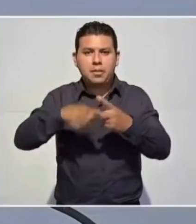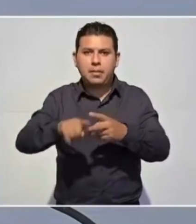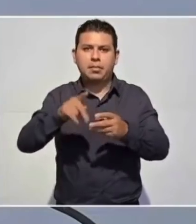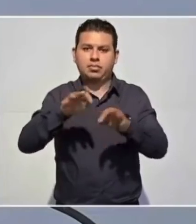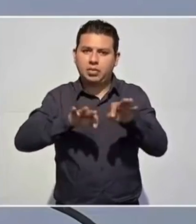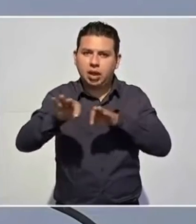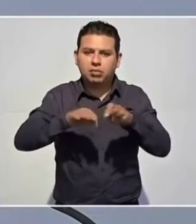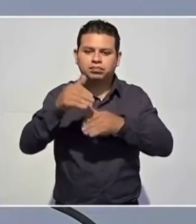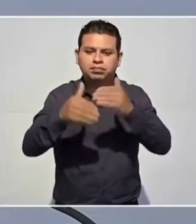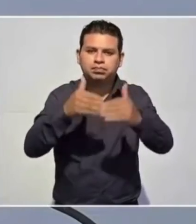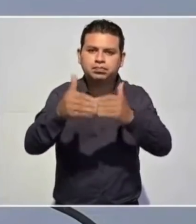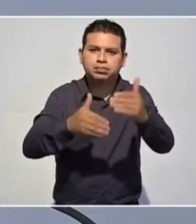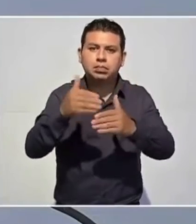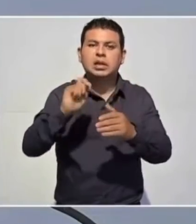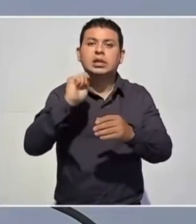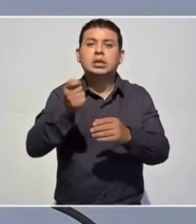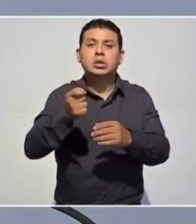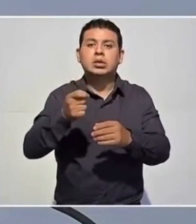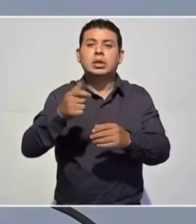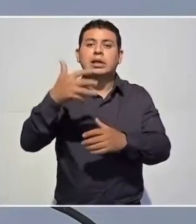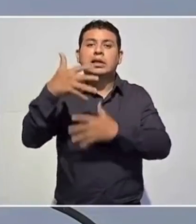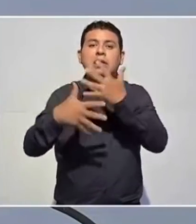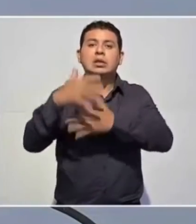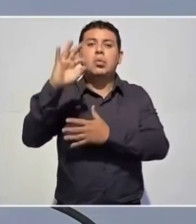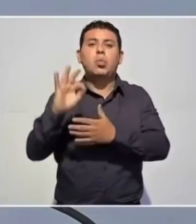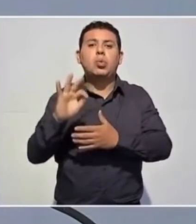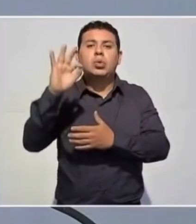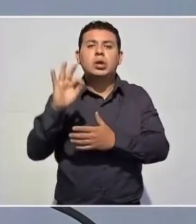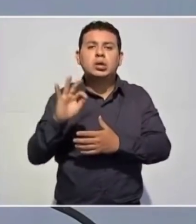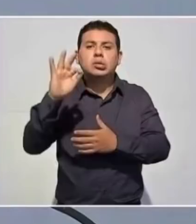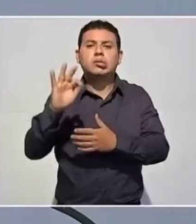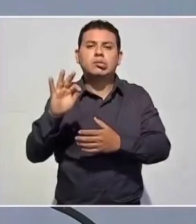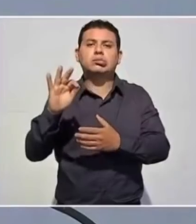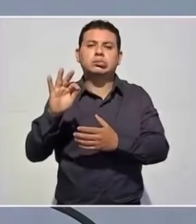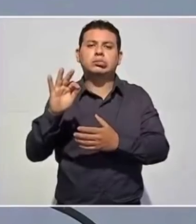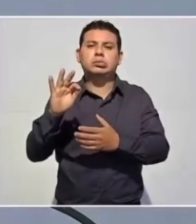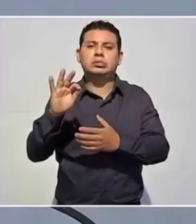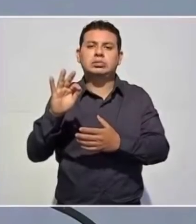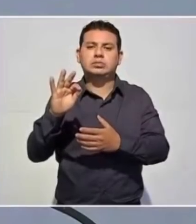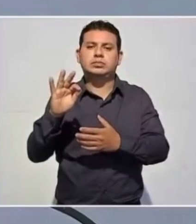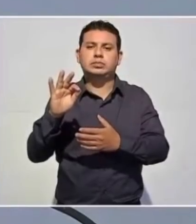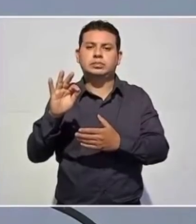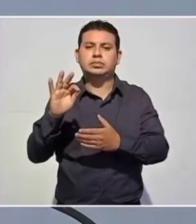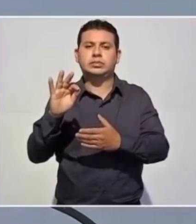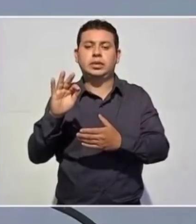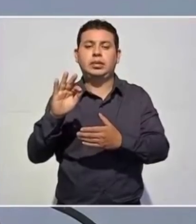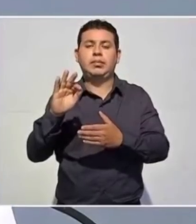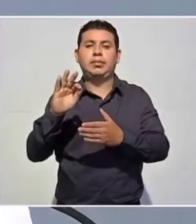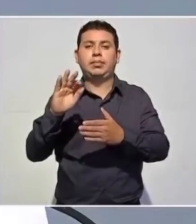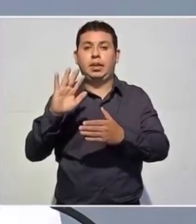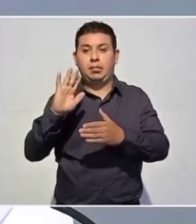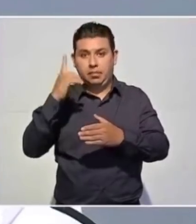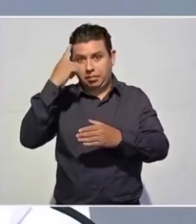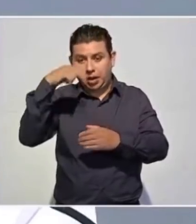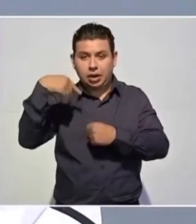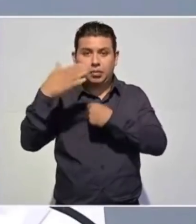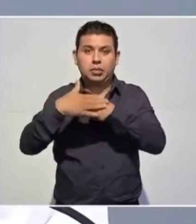con un incremento del 15 por ciento. En enero de 2022,